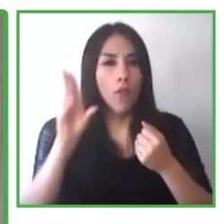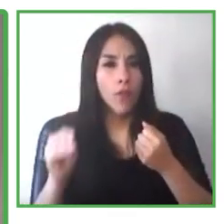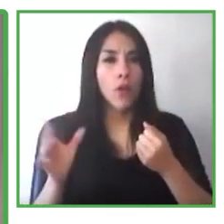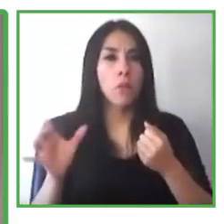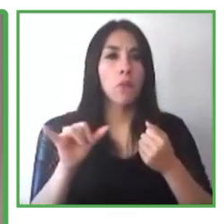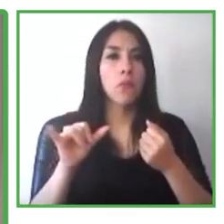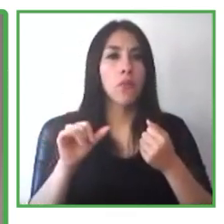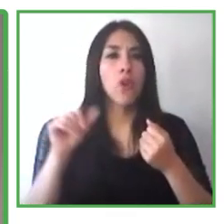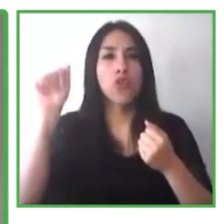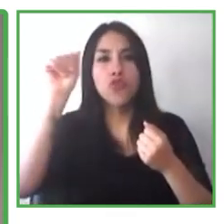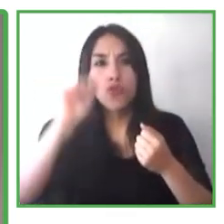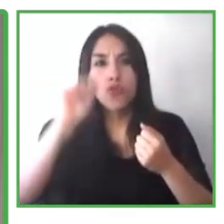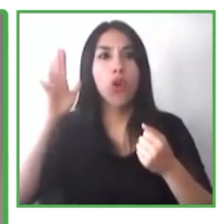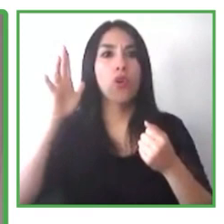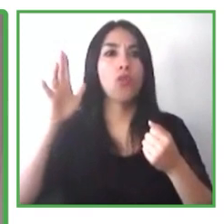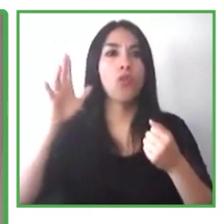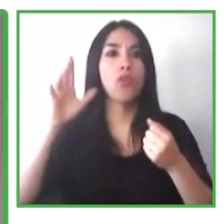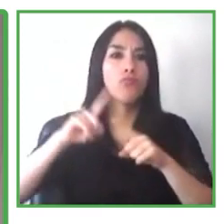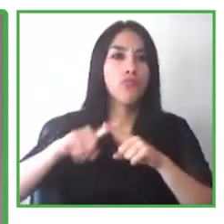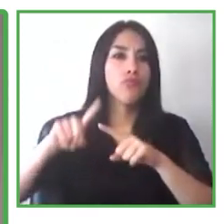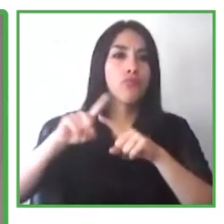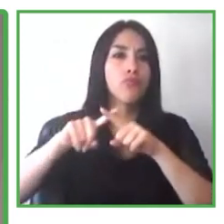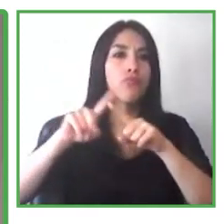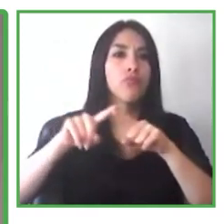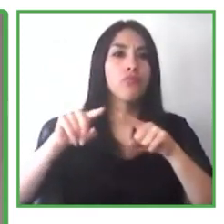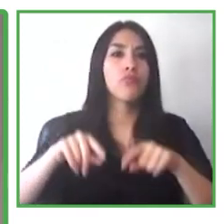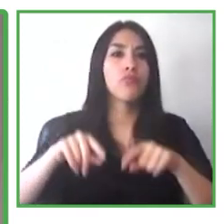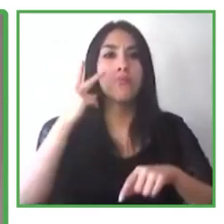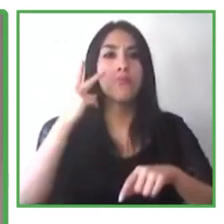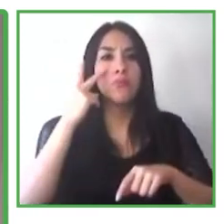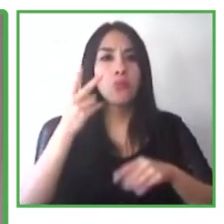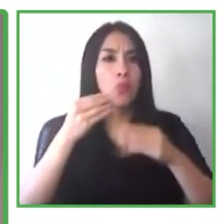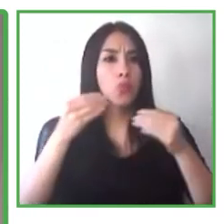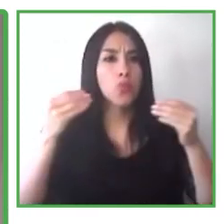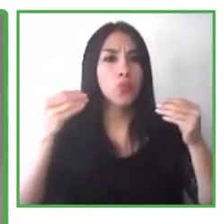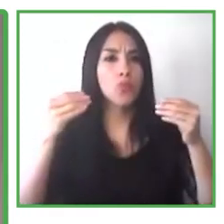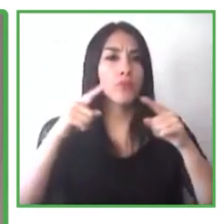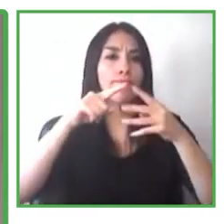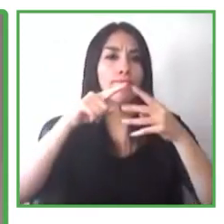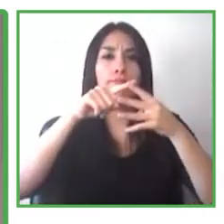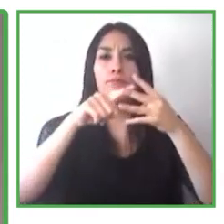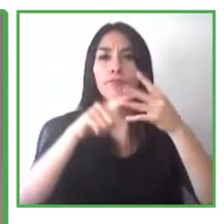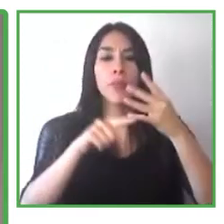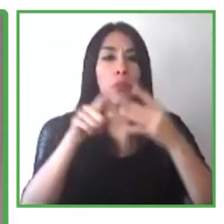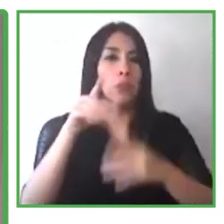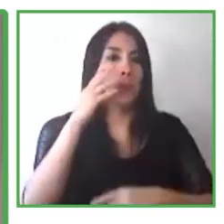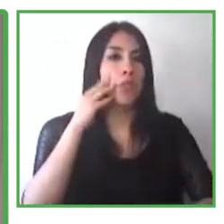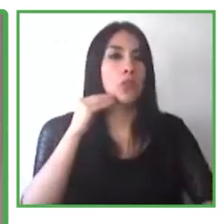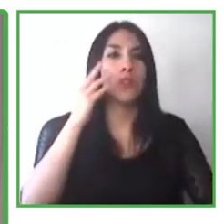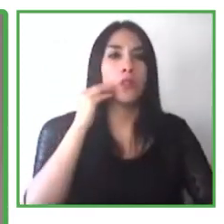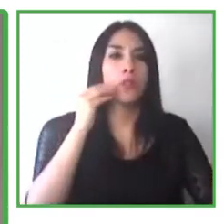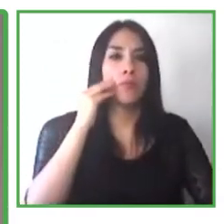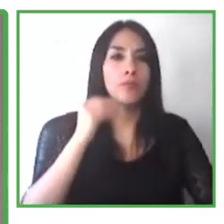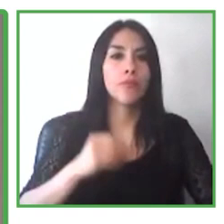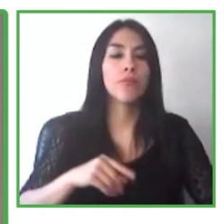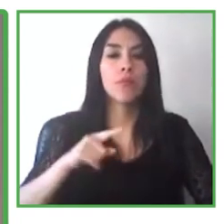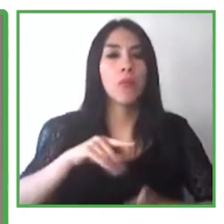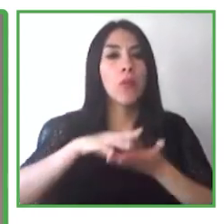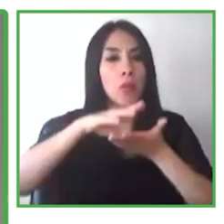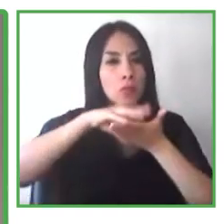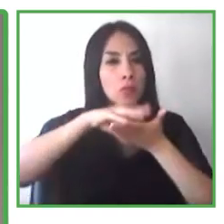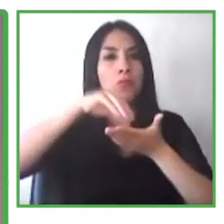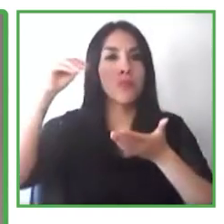y una variedad de diferentes organizaciones. Ellas tienen gran experiencia y van a hablar mucho más acerca de este programa en particular,